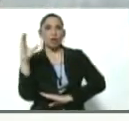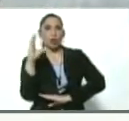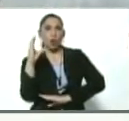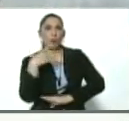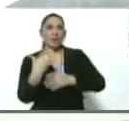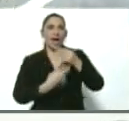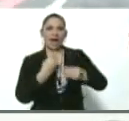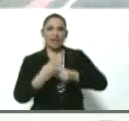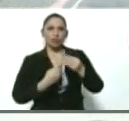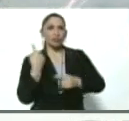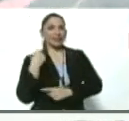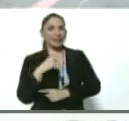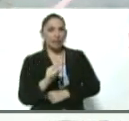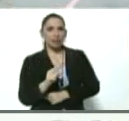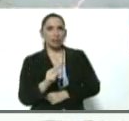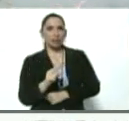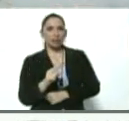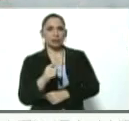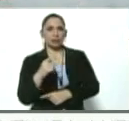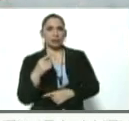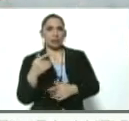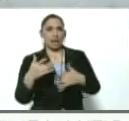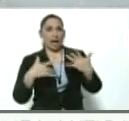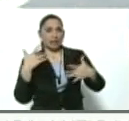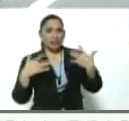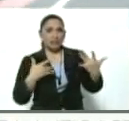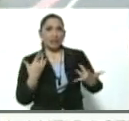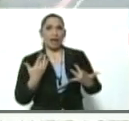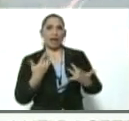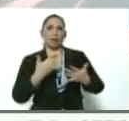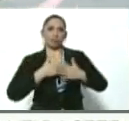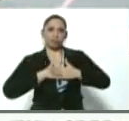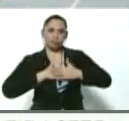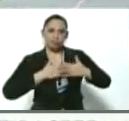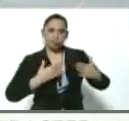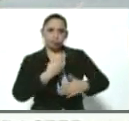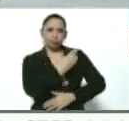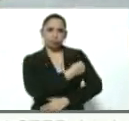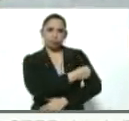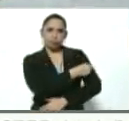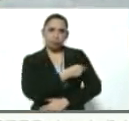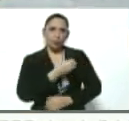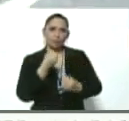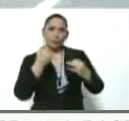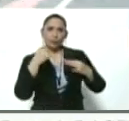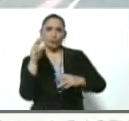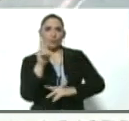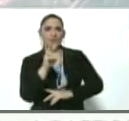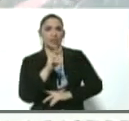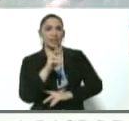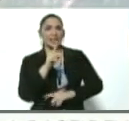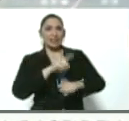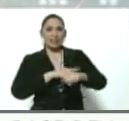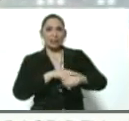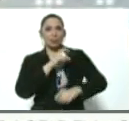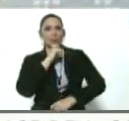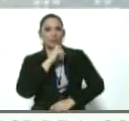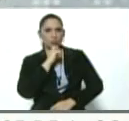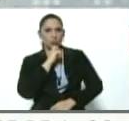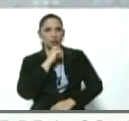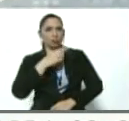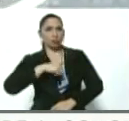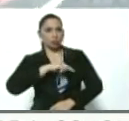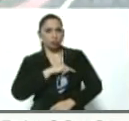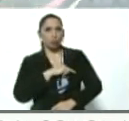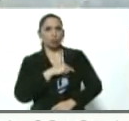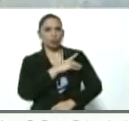hecho es tener un un acto de generosidad, de hospitalidad con muchos venezolanos en momentos de dificultad y que deseamos